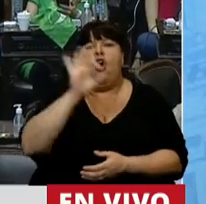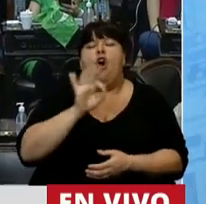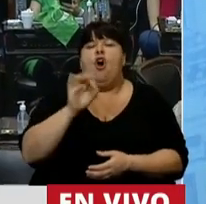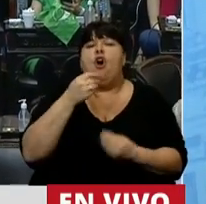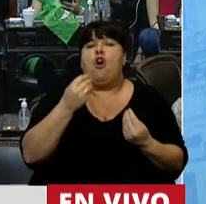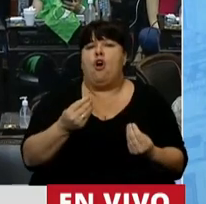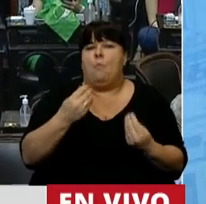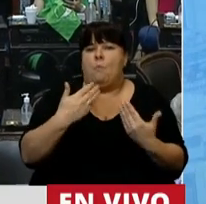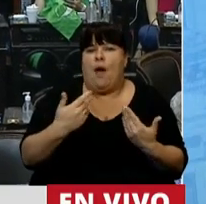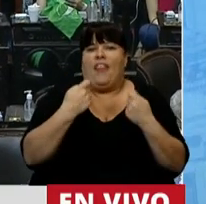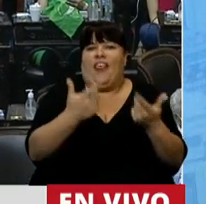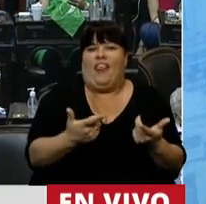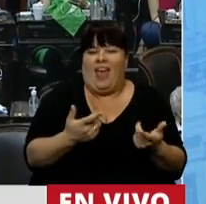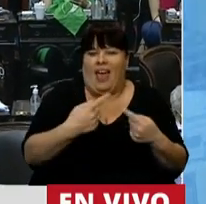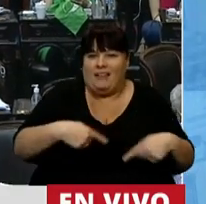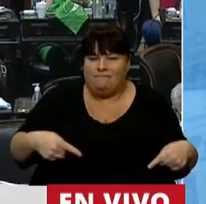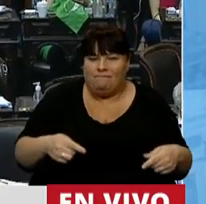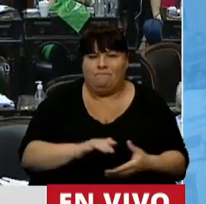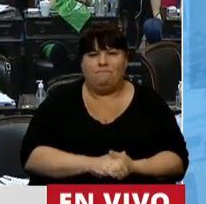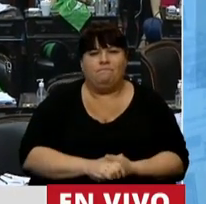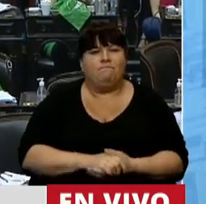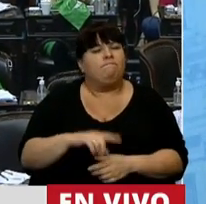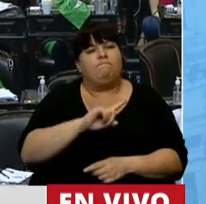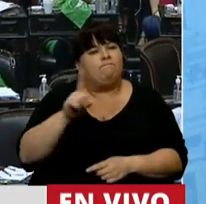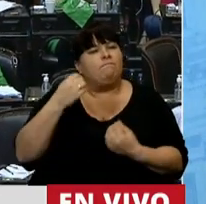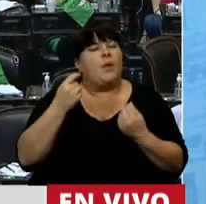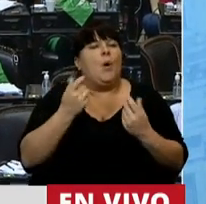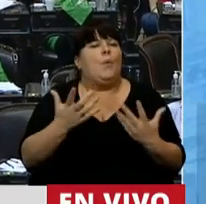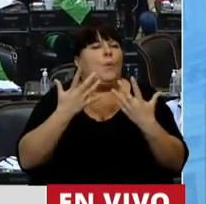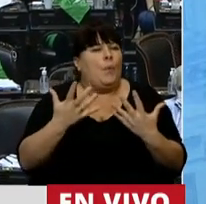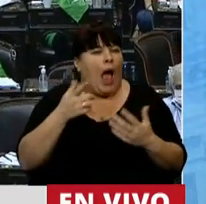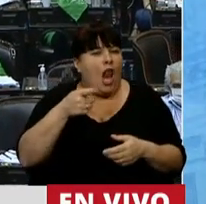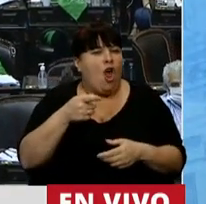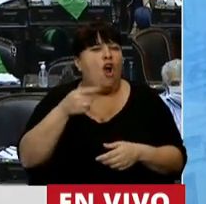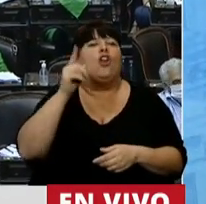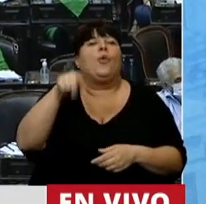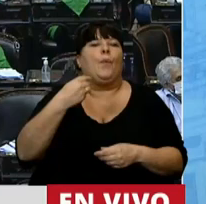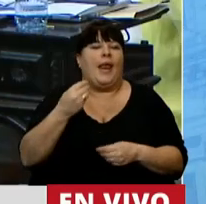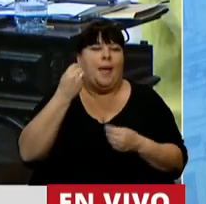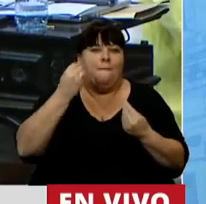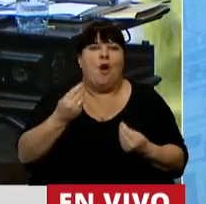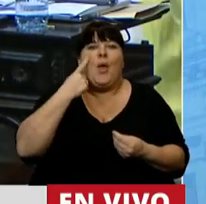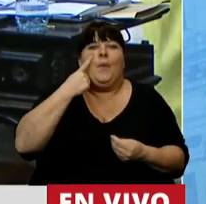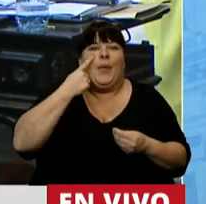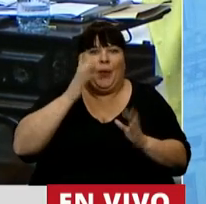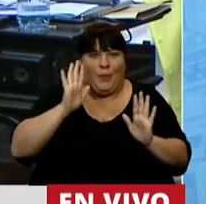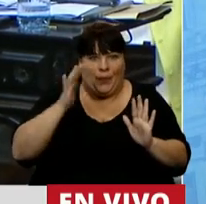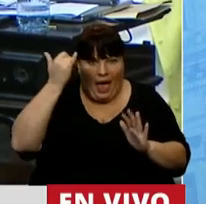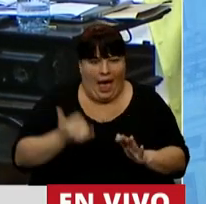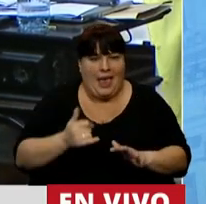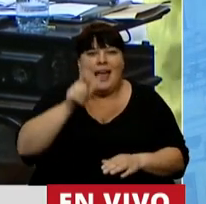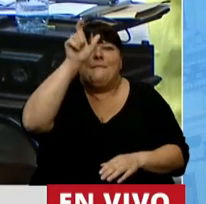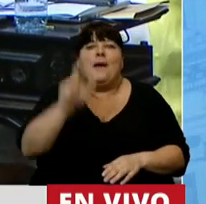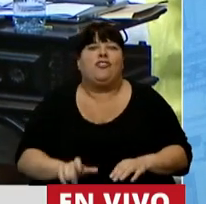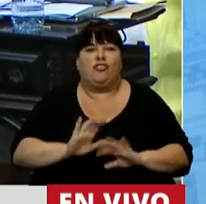utilidad que podía prestar, sino el valor que resultaba de la mera existencia, el